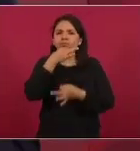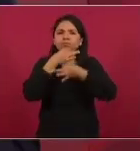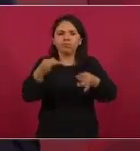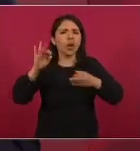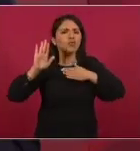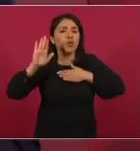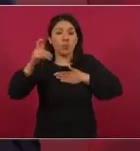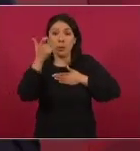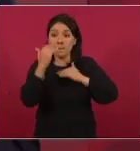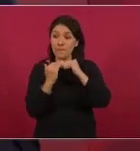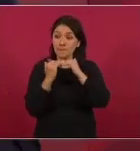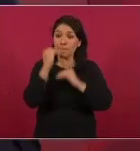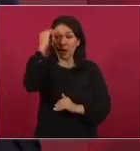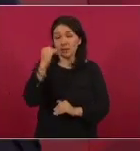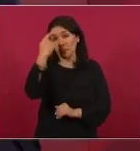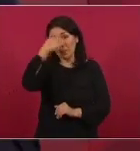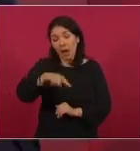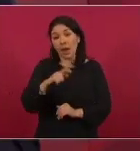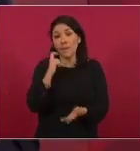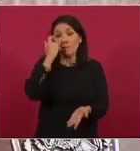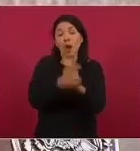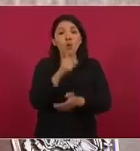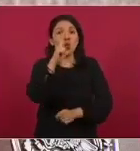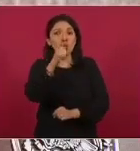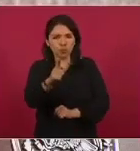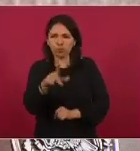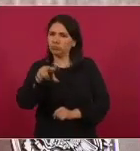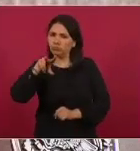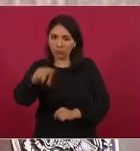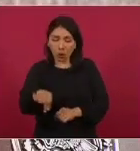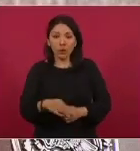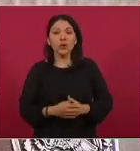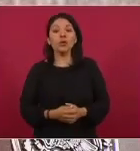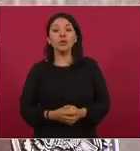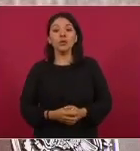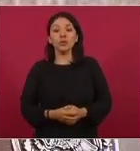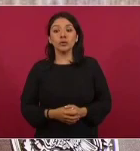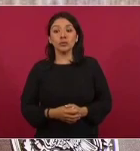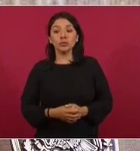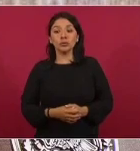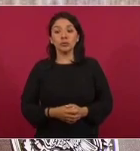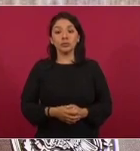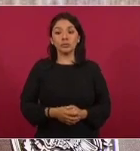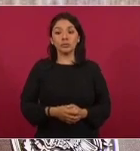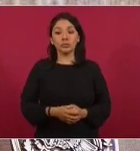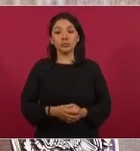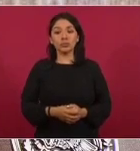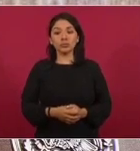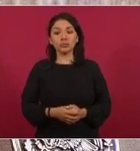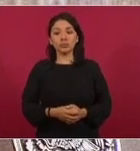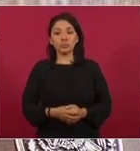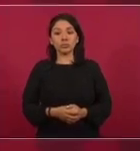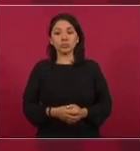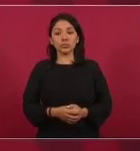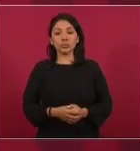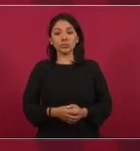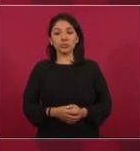de no aumentar el precio de la luz y que también